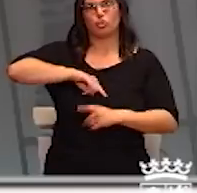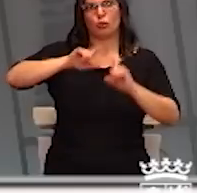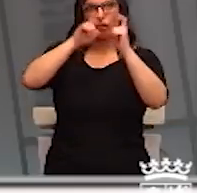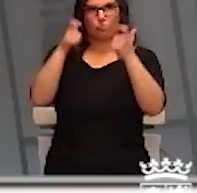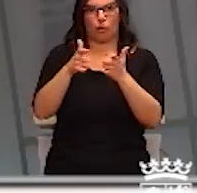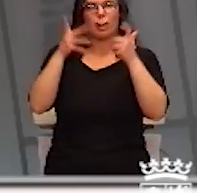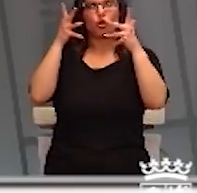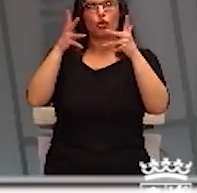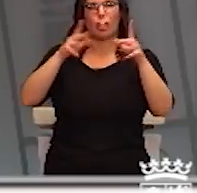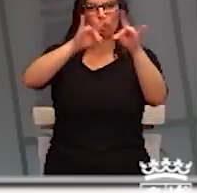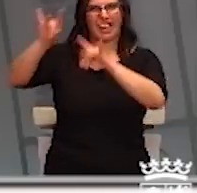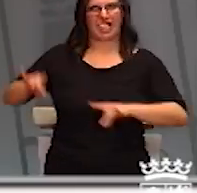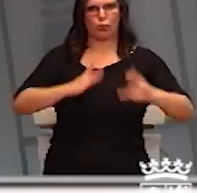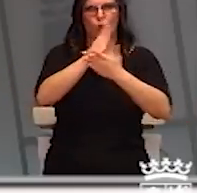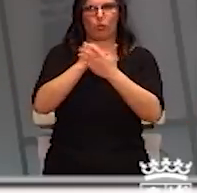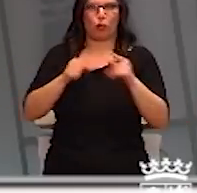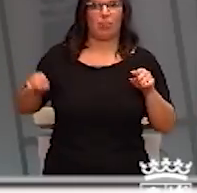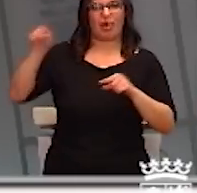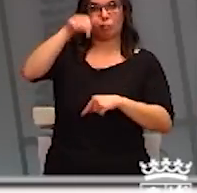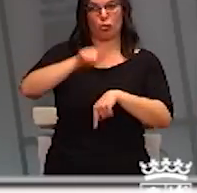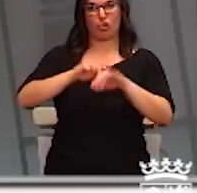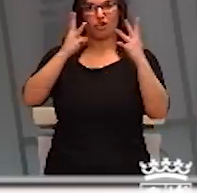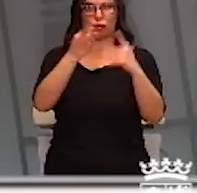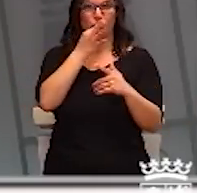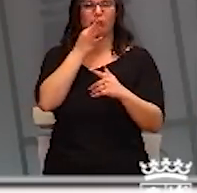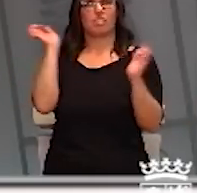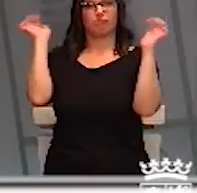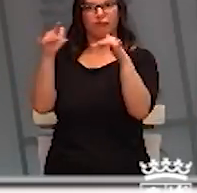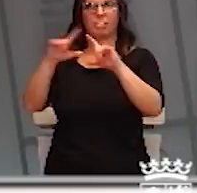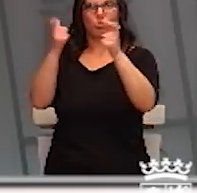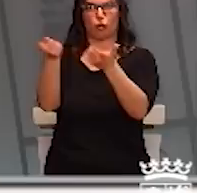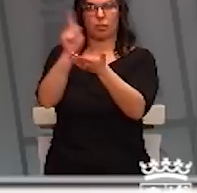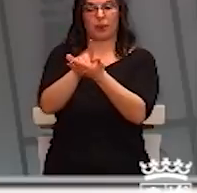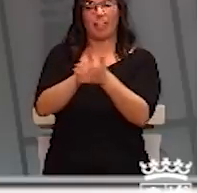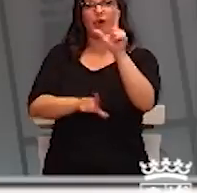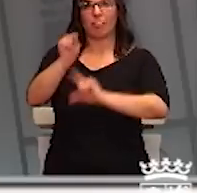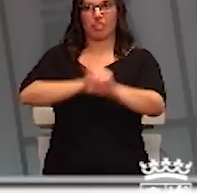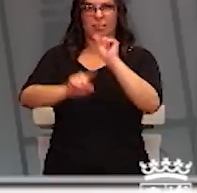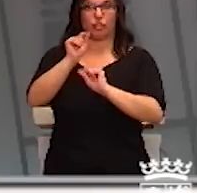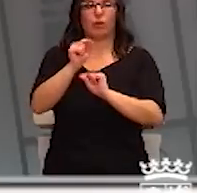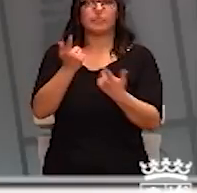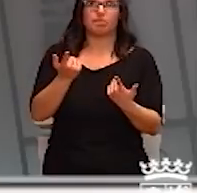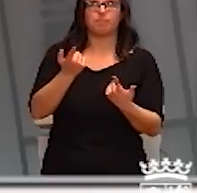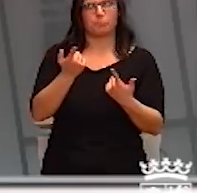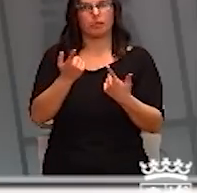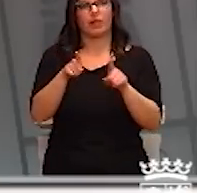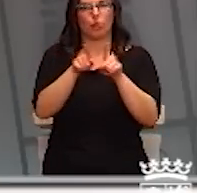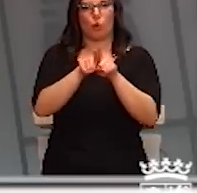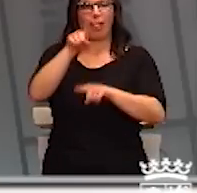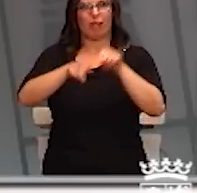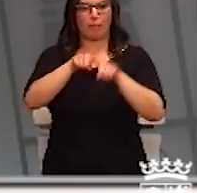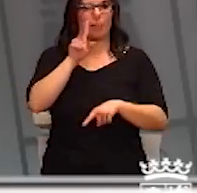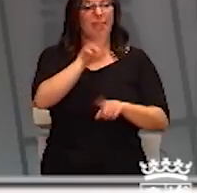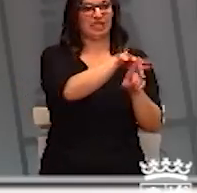tarde, a las ocho, tenemos una nueva reunión. Las decisiones las vamos tomando de manera proporcional